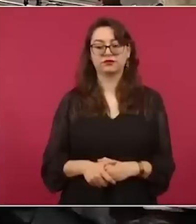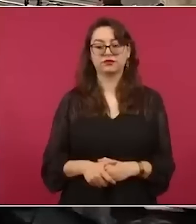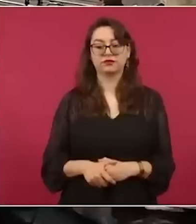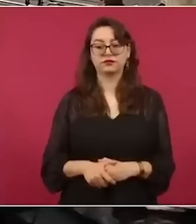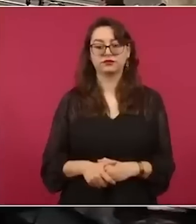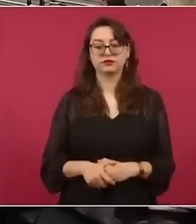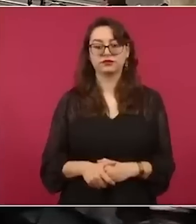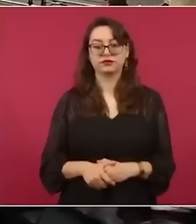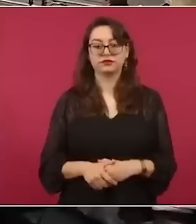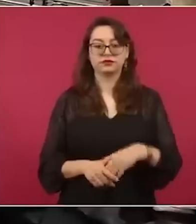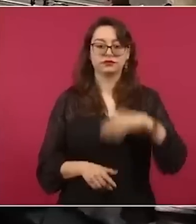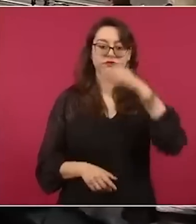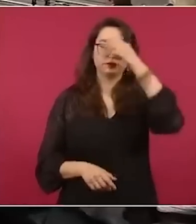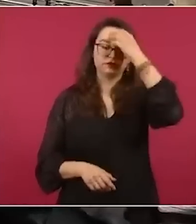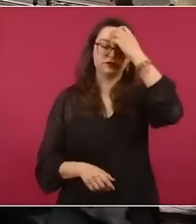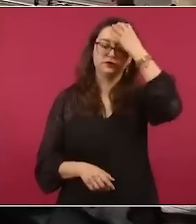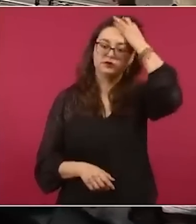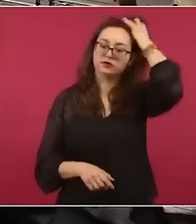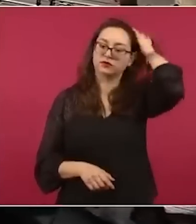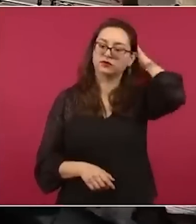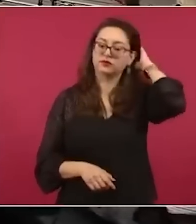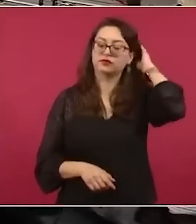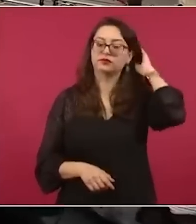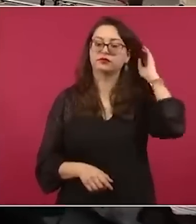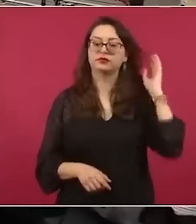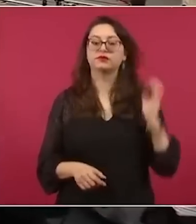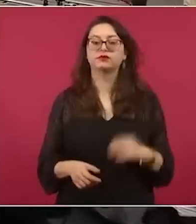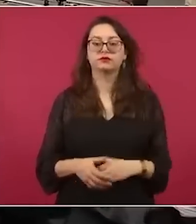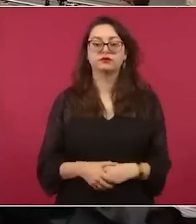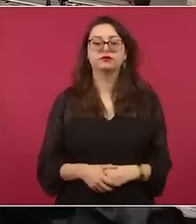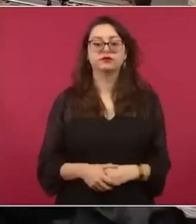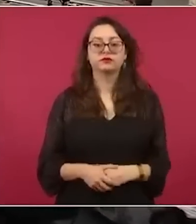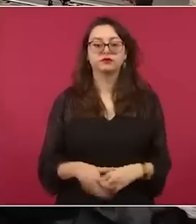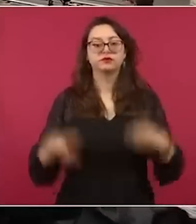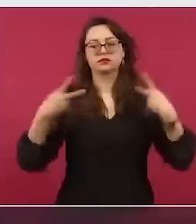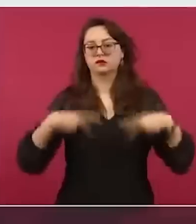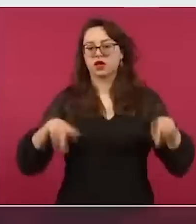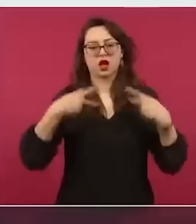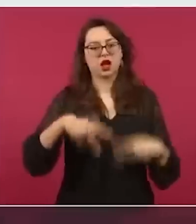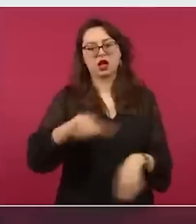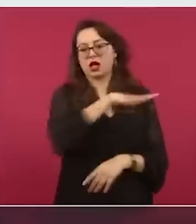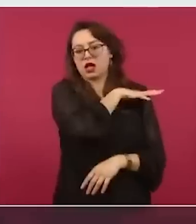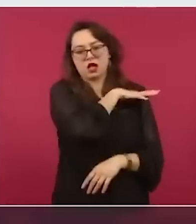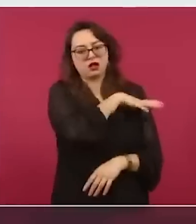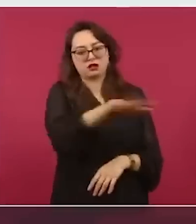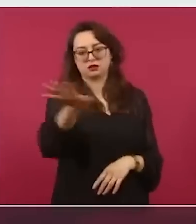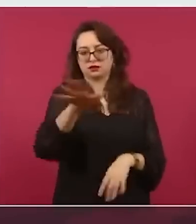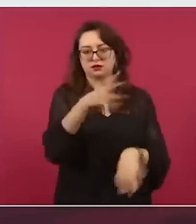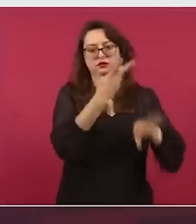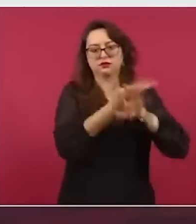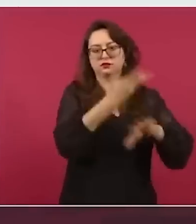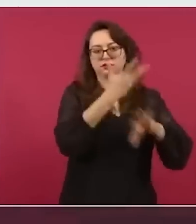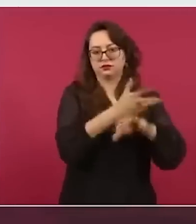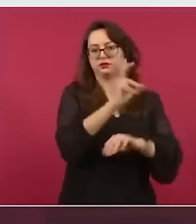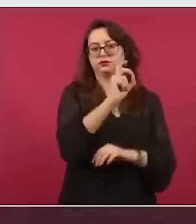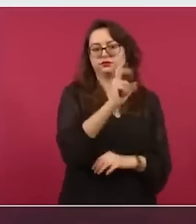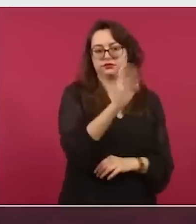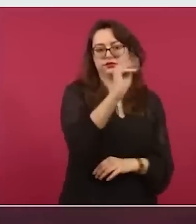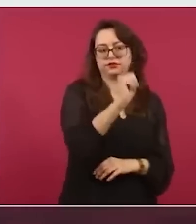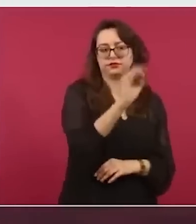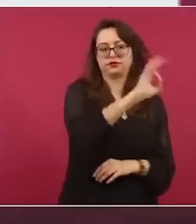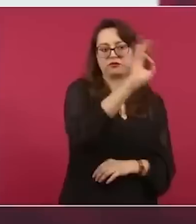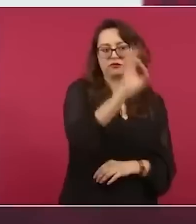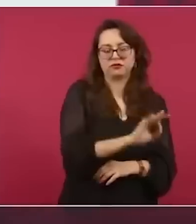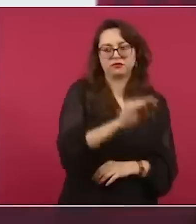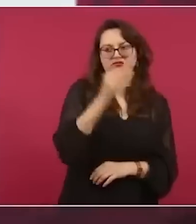Ah, pero estos son en general, ¿no?, ciudadanos todos y en